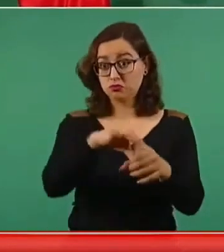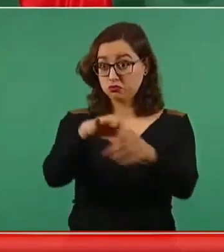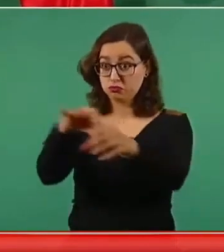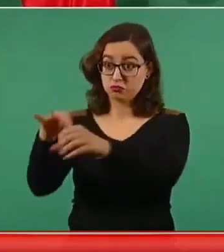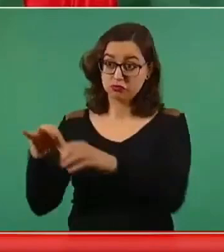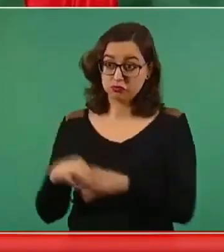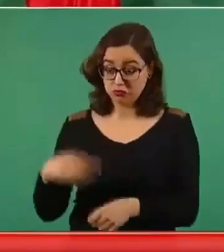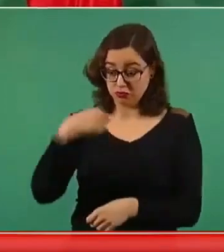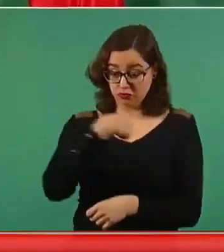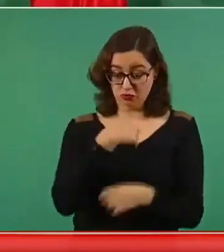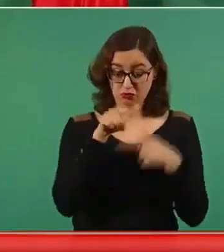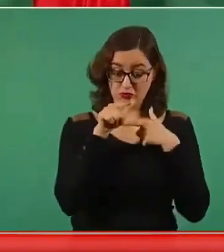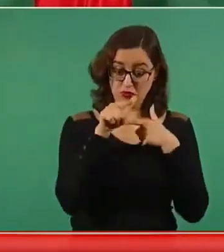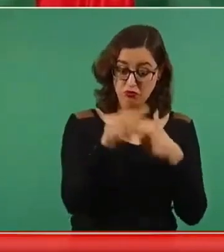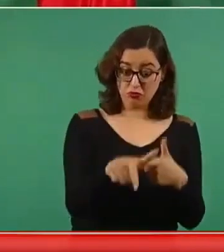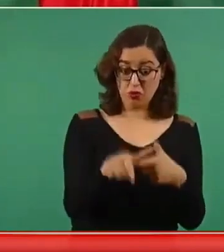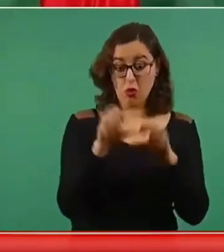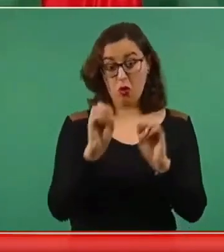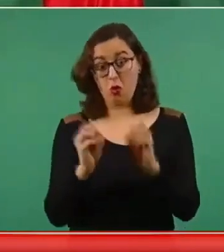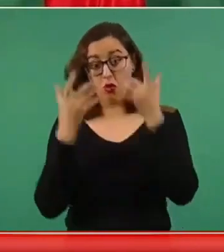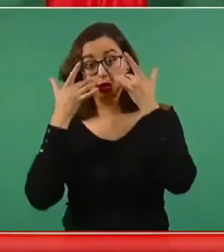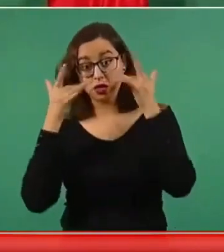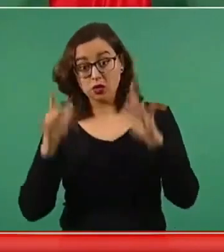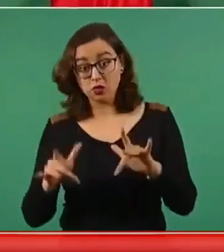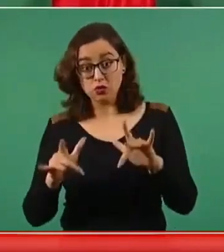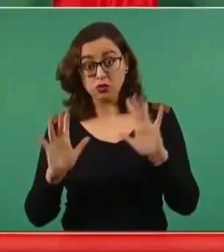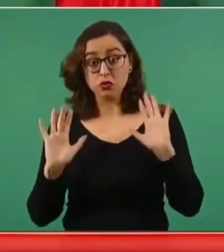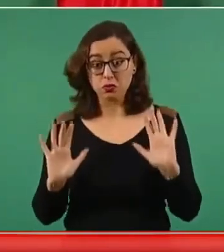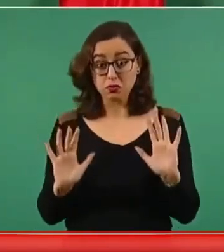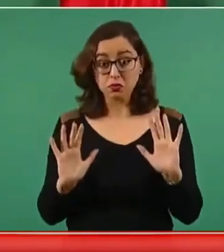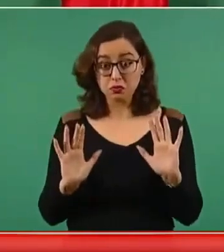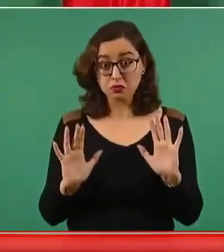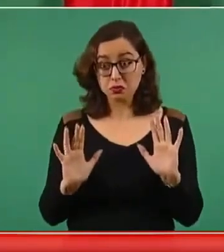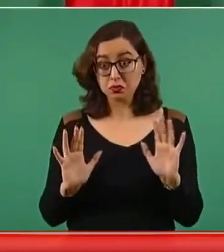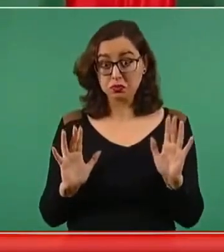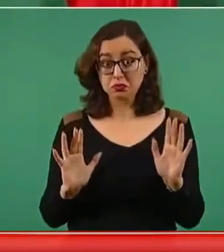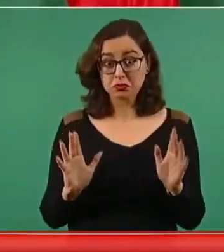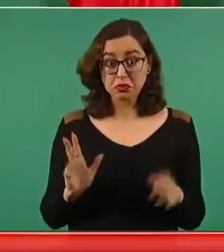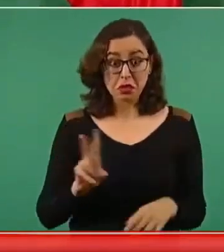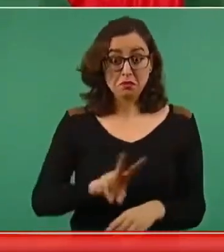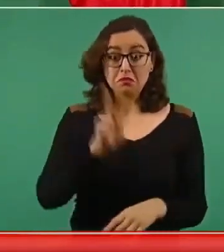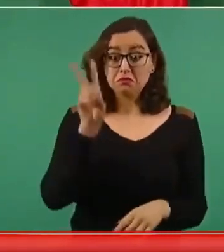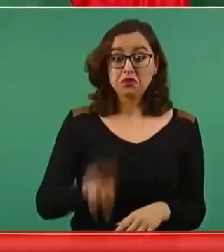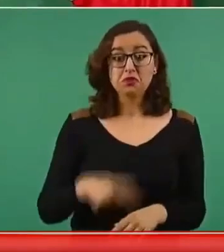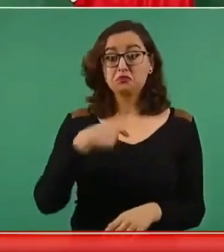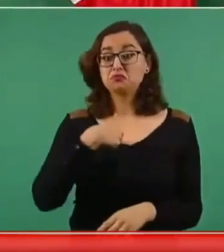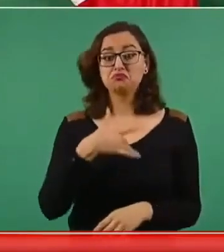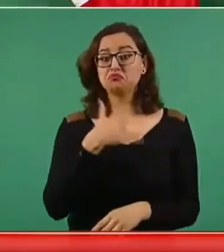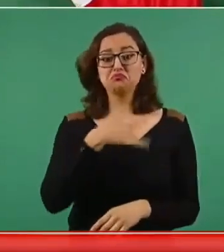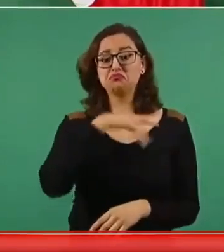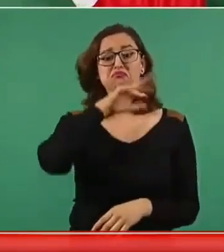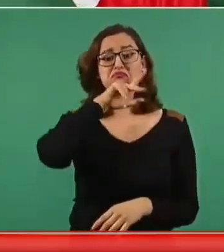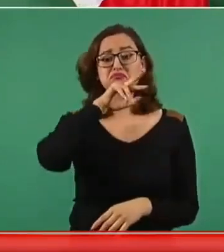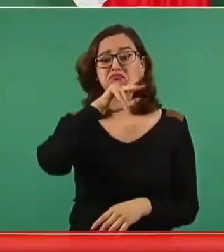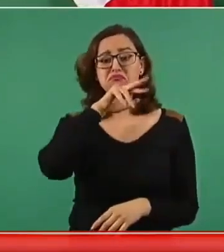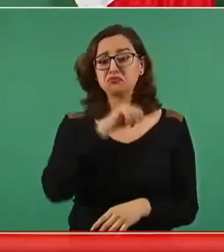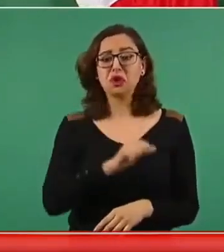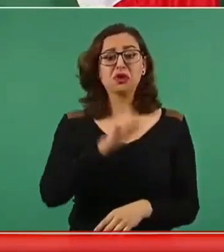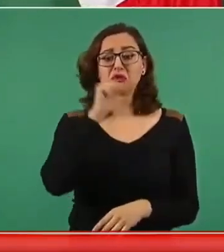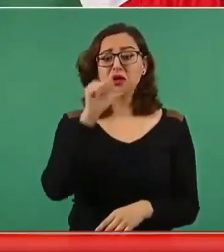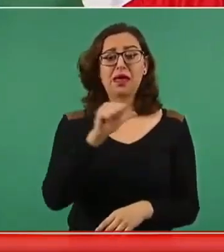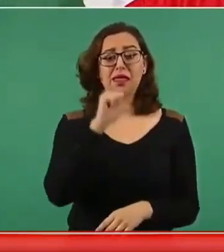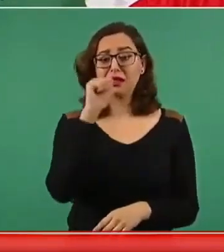que sinceramente no me preocupa mucho, porque